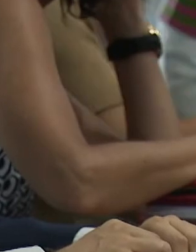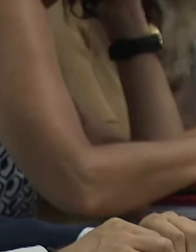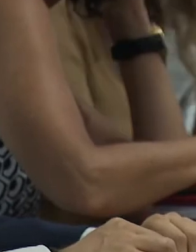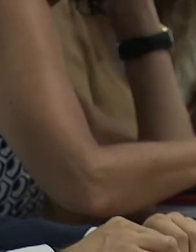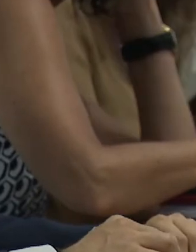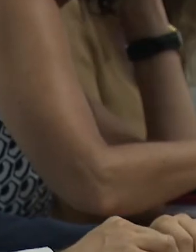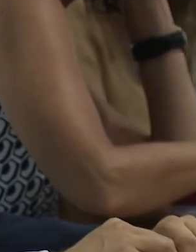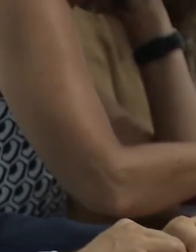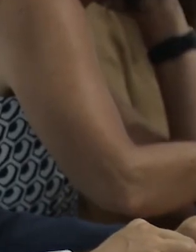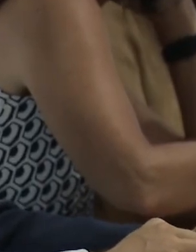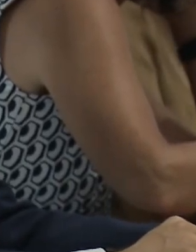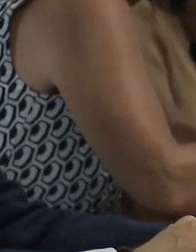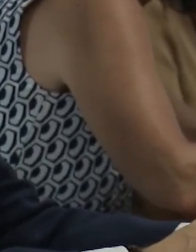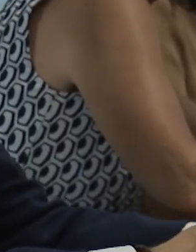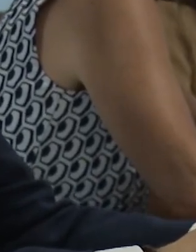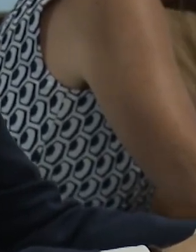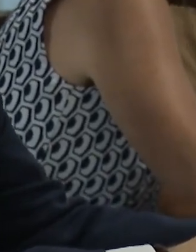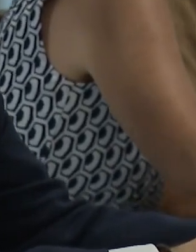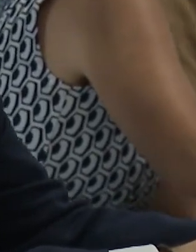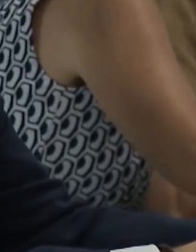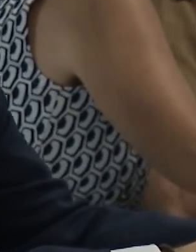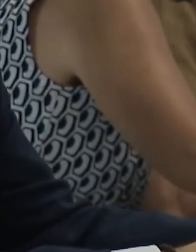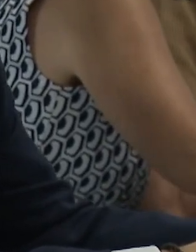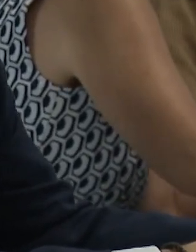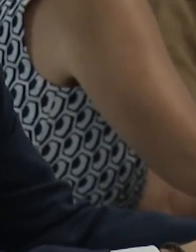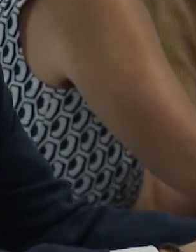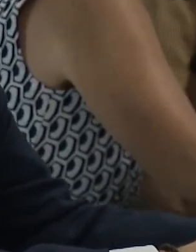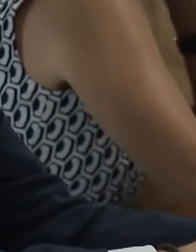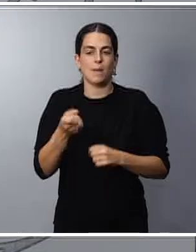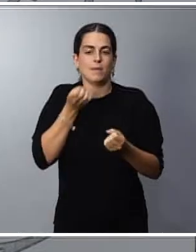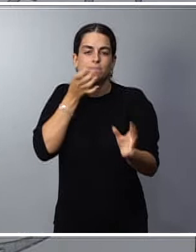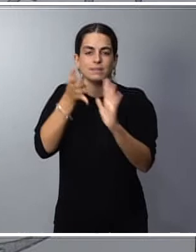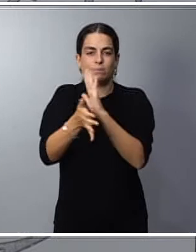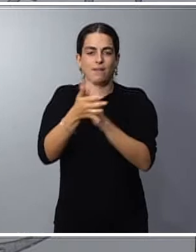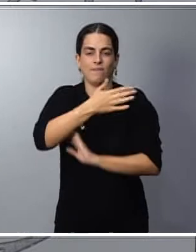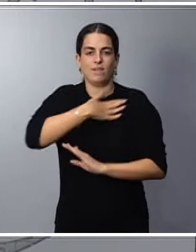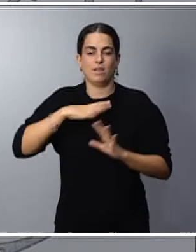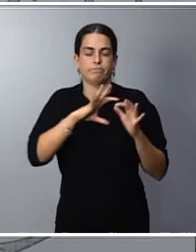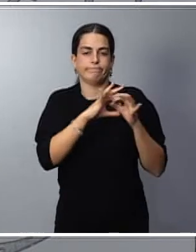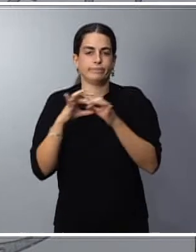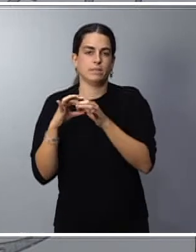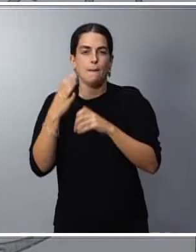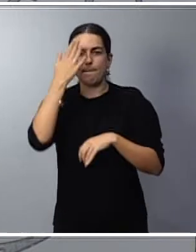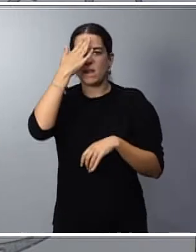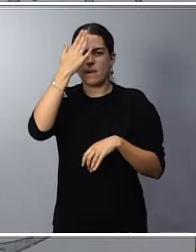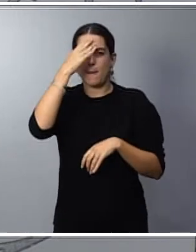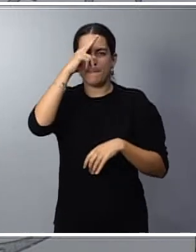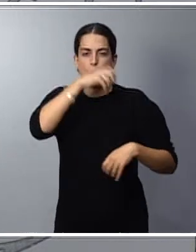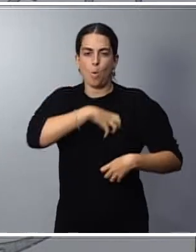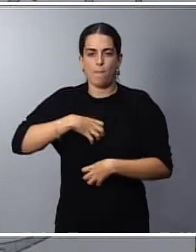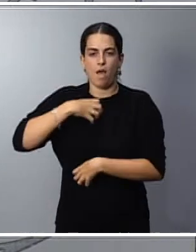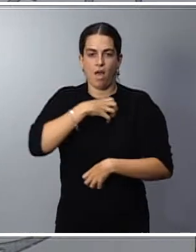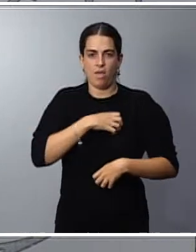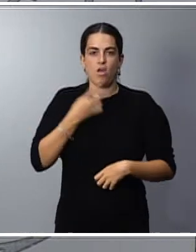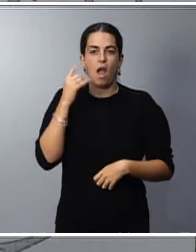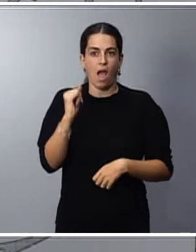El siguiente acuerdo del que quiero también darles cuenta tiene que ver con una de las principales preocupaciones del Gobierno, con una de las principales